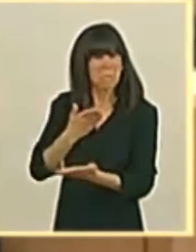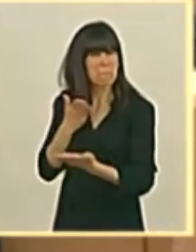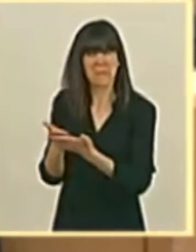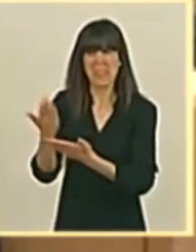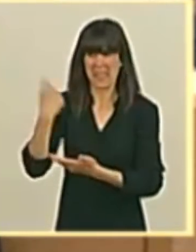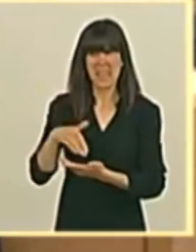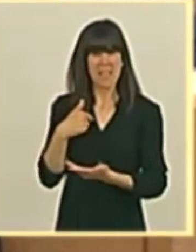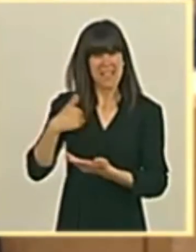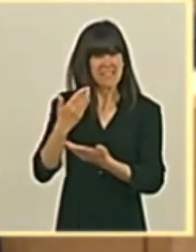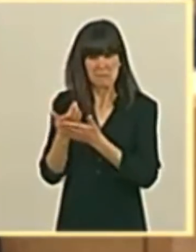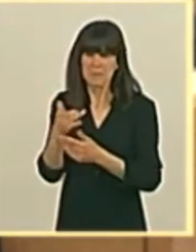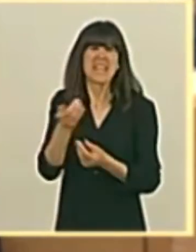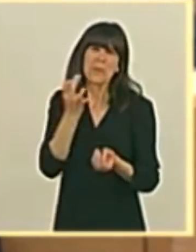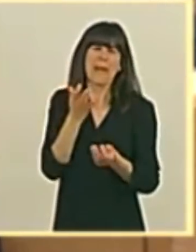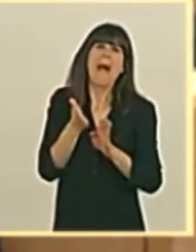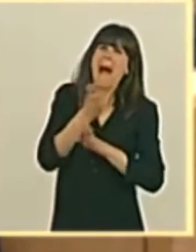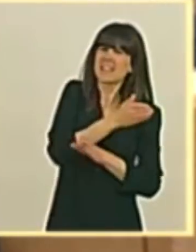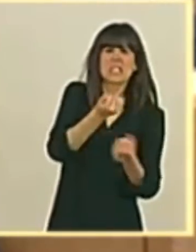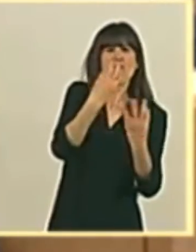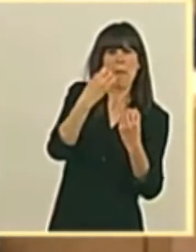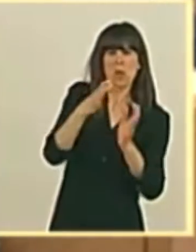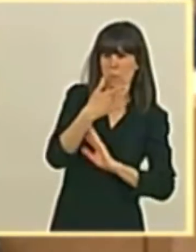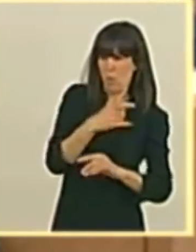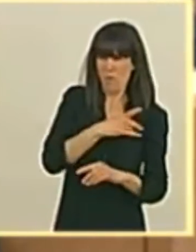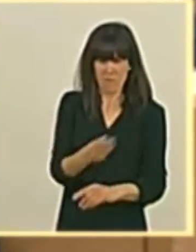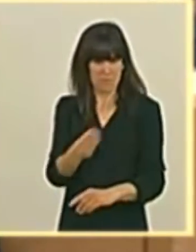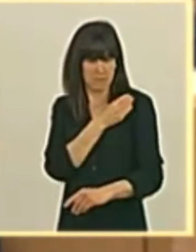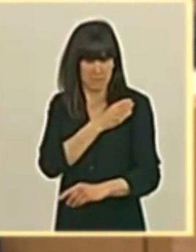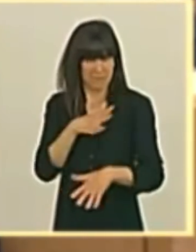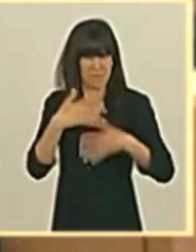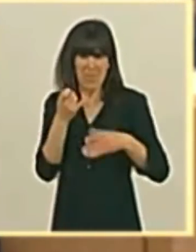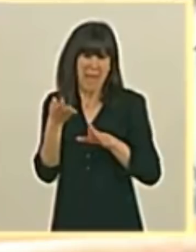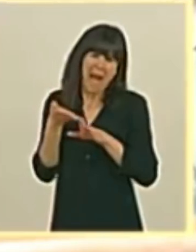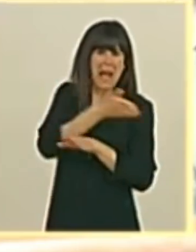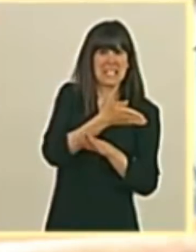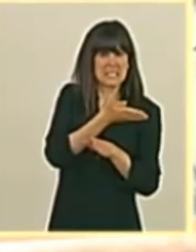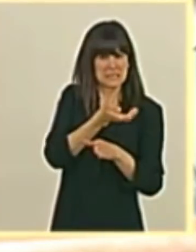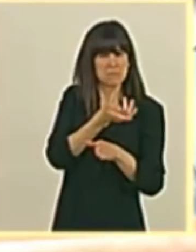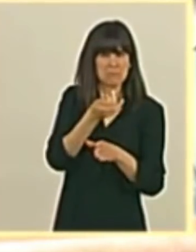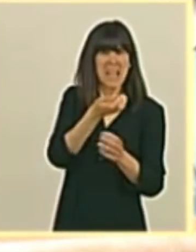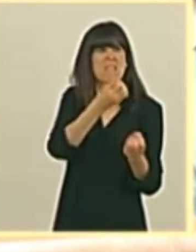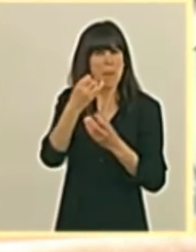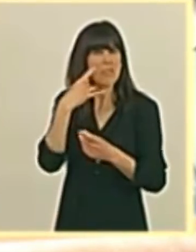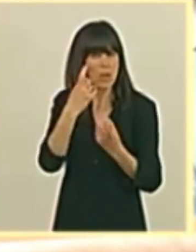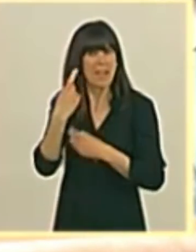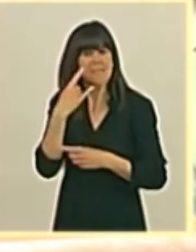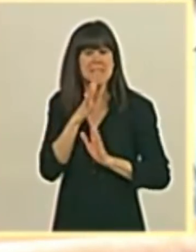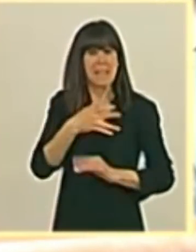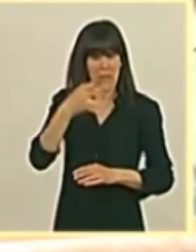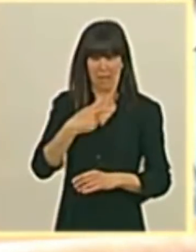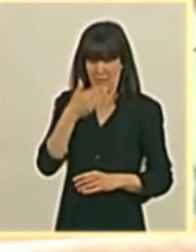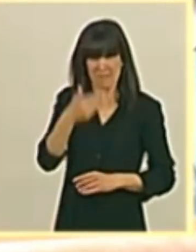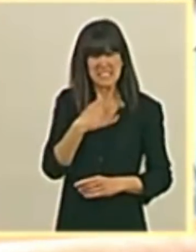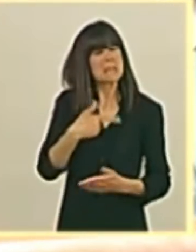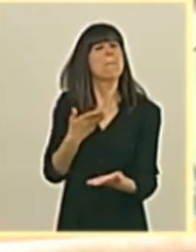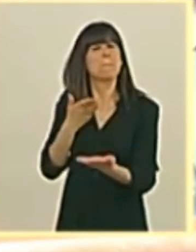someter su cuestión al Gobierno, porque esta es la verdad, señoría. La verdad es que yo he pedido